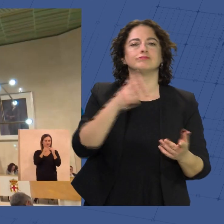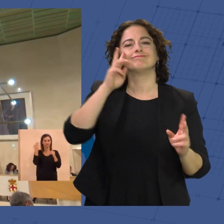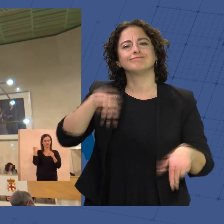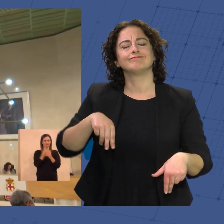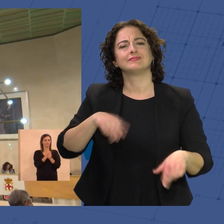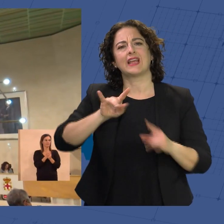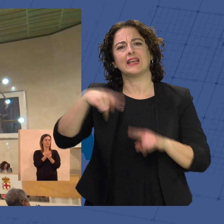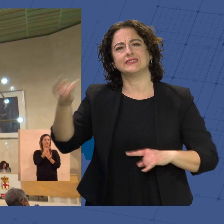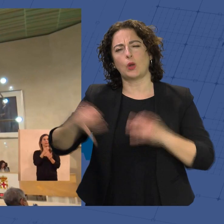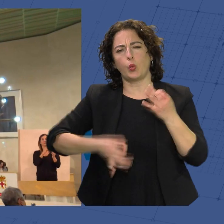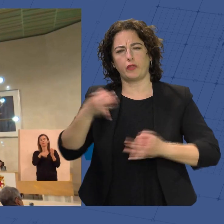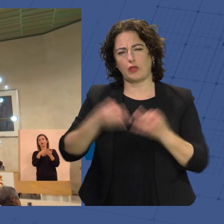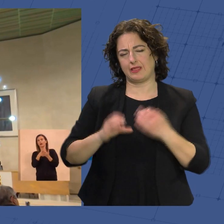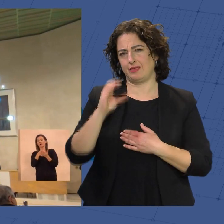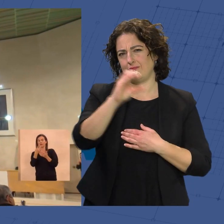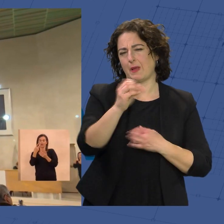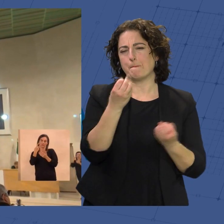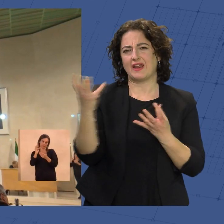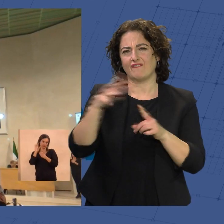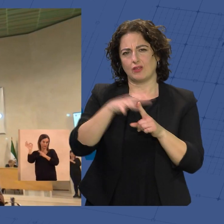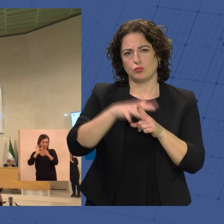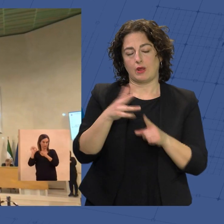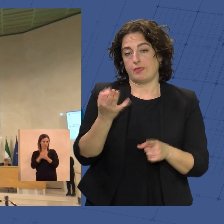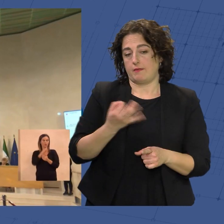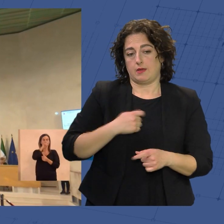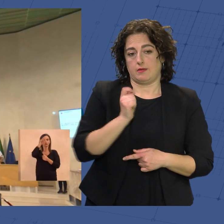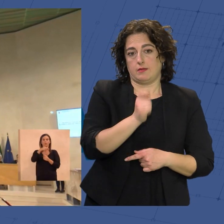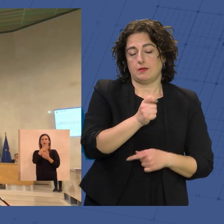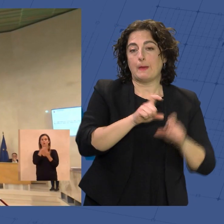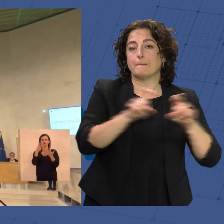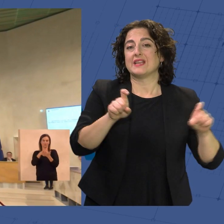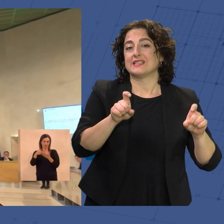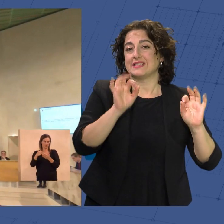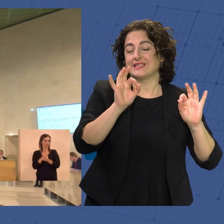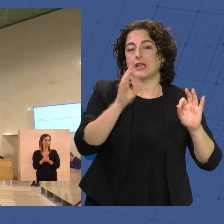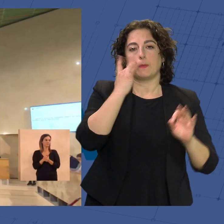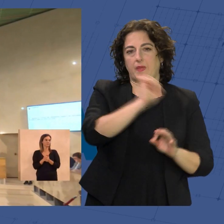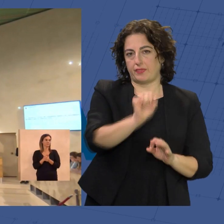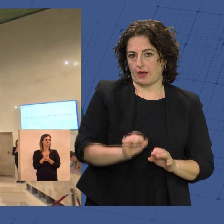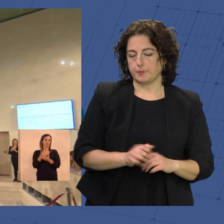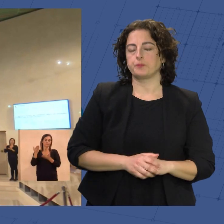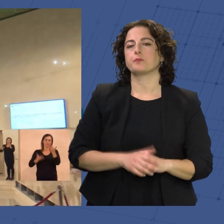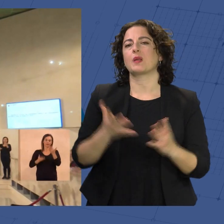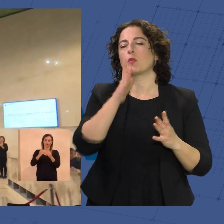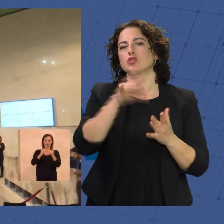extrajudicial de crédito de varias facturas que se deben abonar a la empresa concesionaria de limpieza por los servicios del mes de noviembre